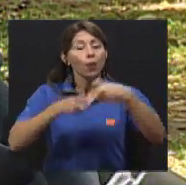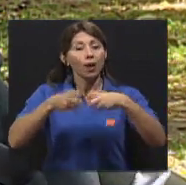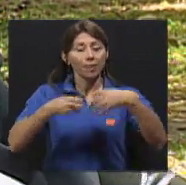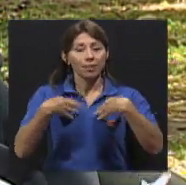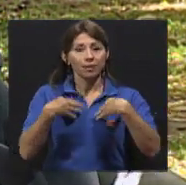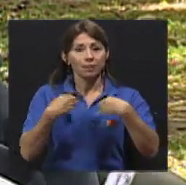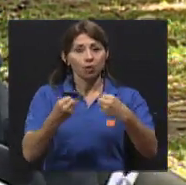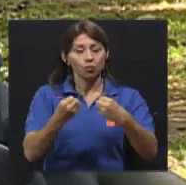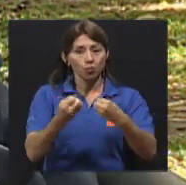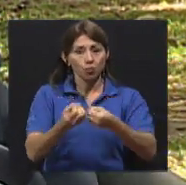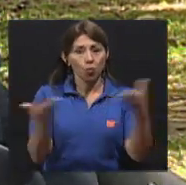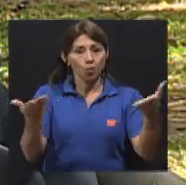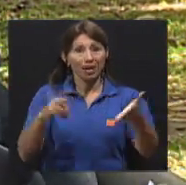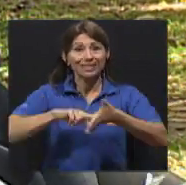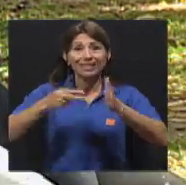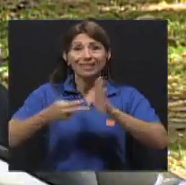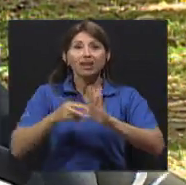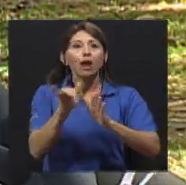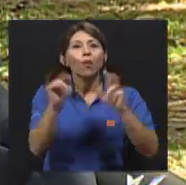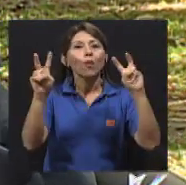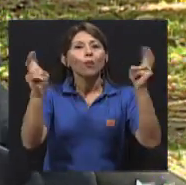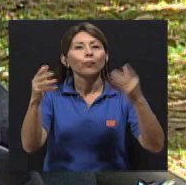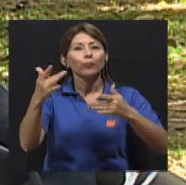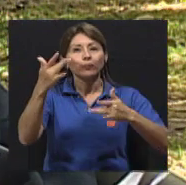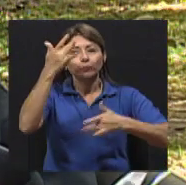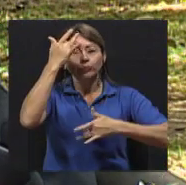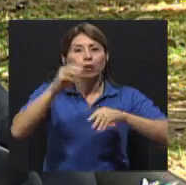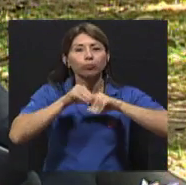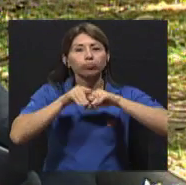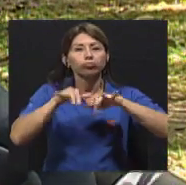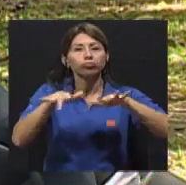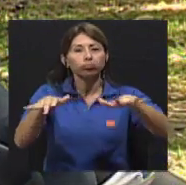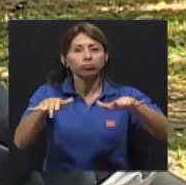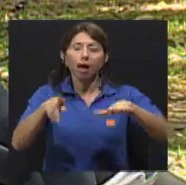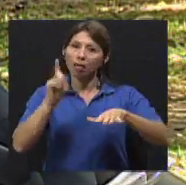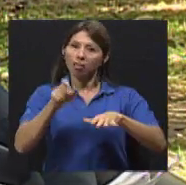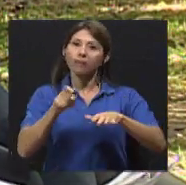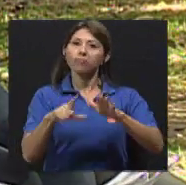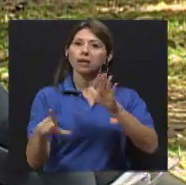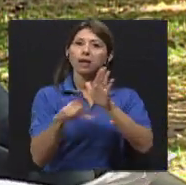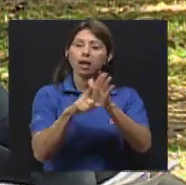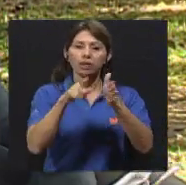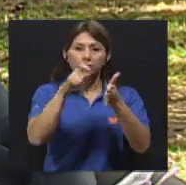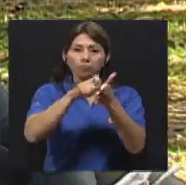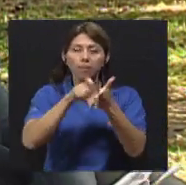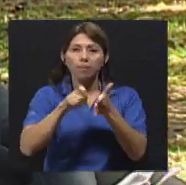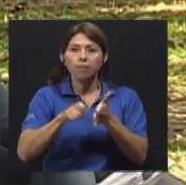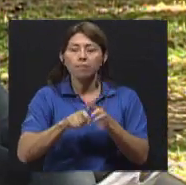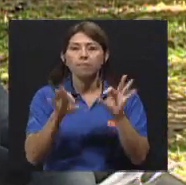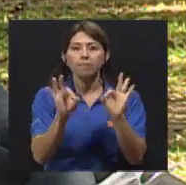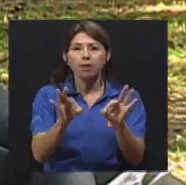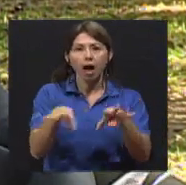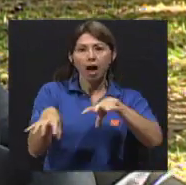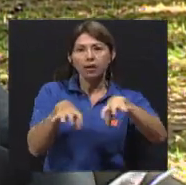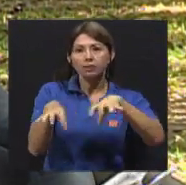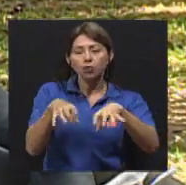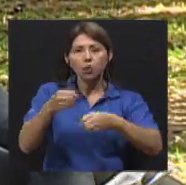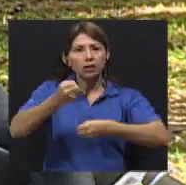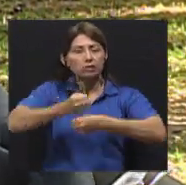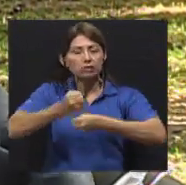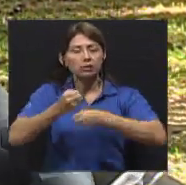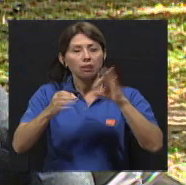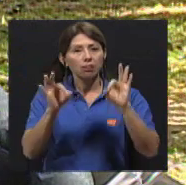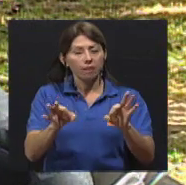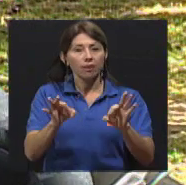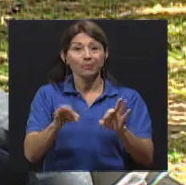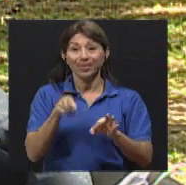se le pidió a los gobiernos locales reforzar leyes, mejorar leyes, mejorar infraestructuras y una serie de acciones. Según estos datos, dice